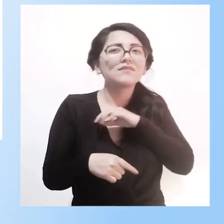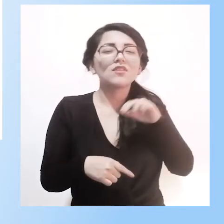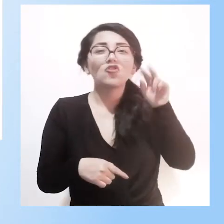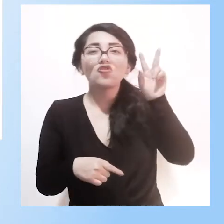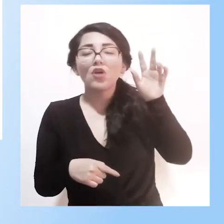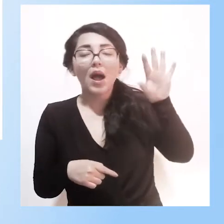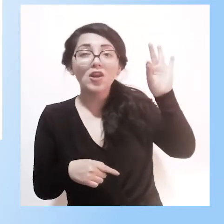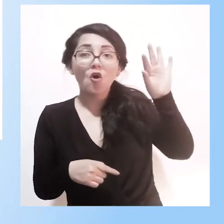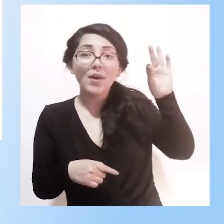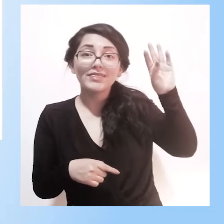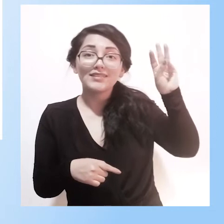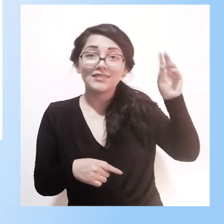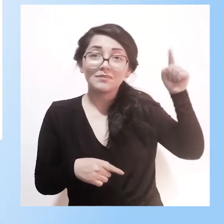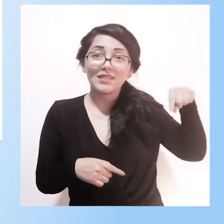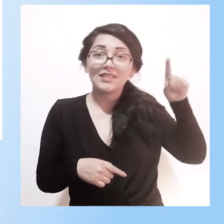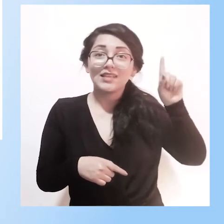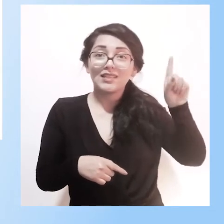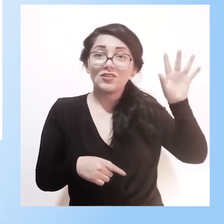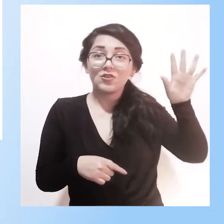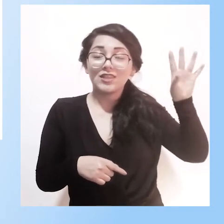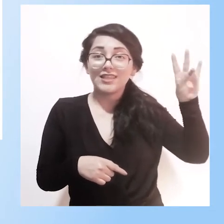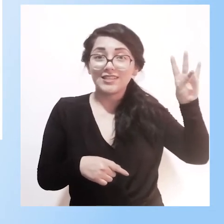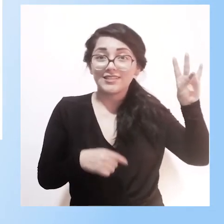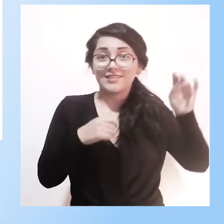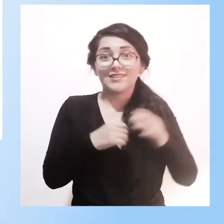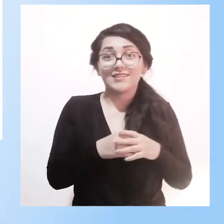,157 estudiantes.